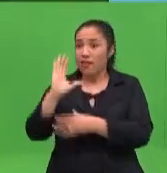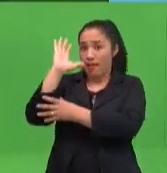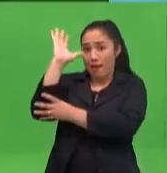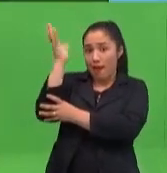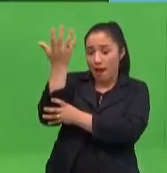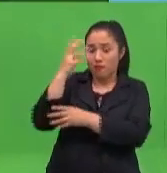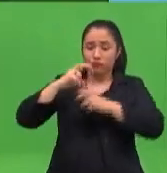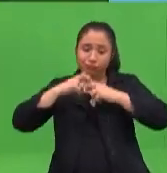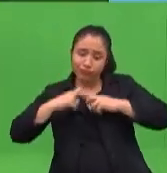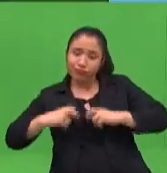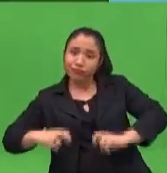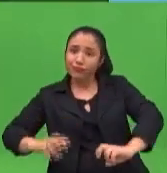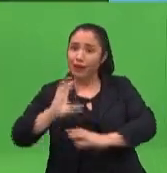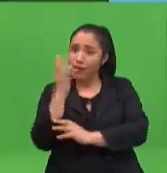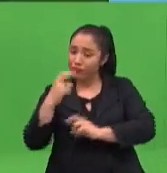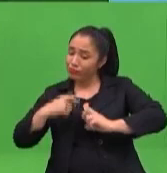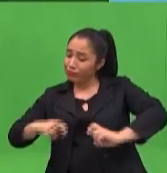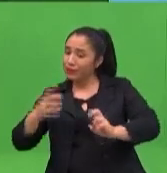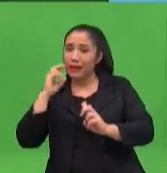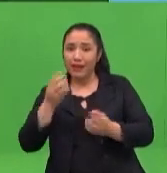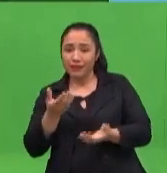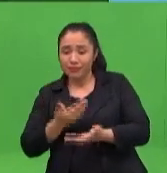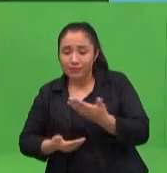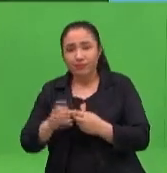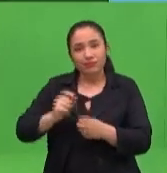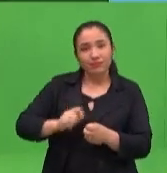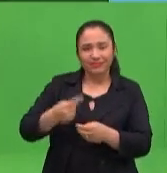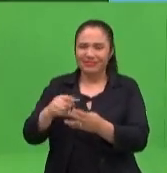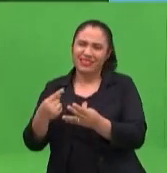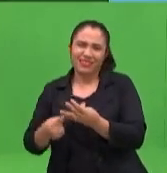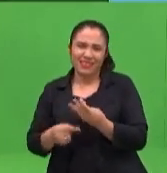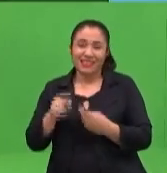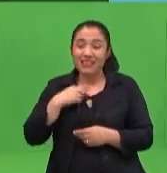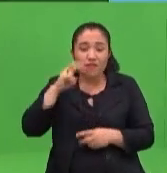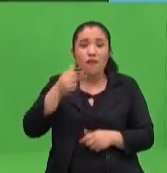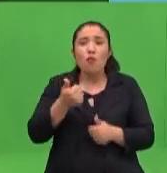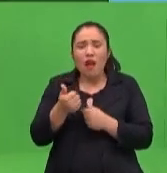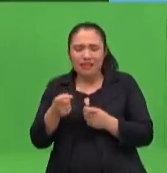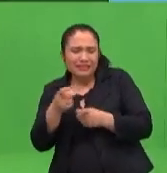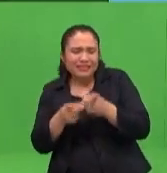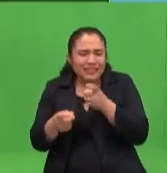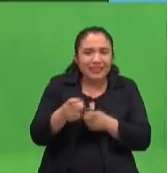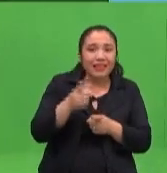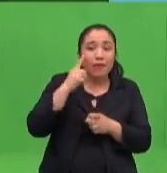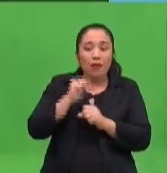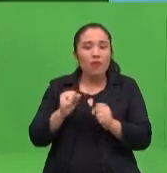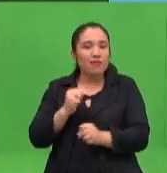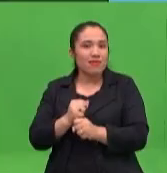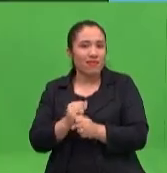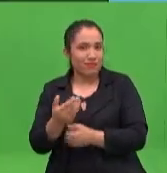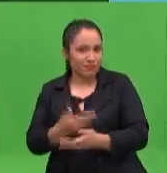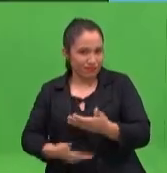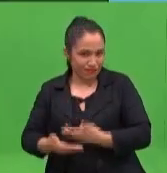afuera, ¿verdad? Entonces, esas cuestiones tenemos que identificar para poder realmente generar una aprendizaje.